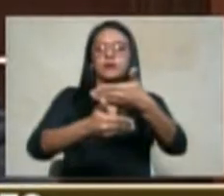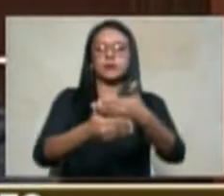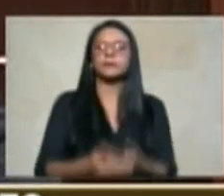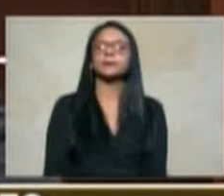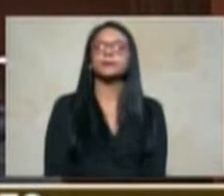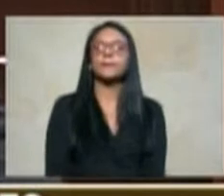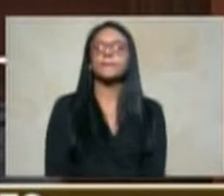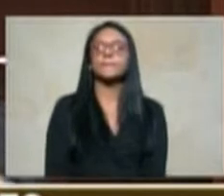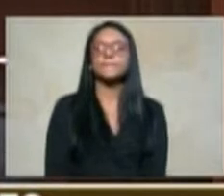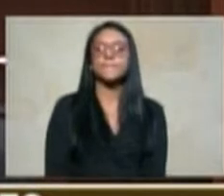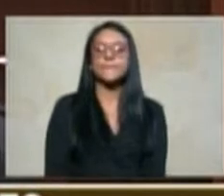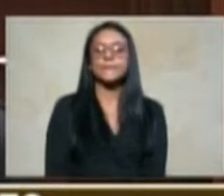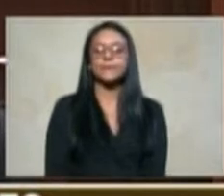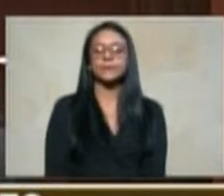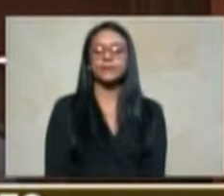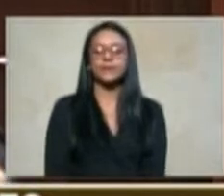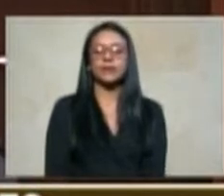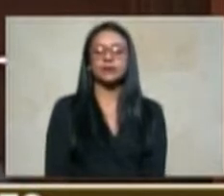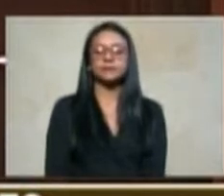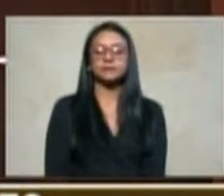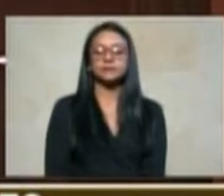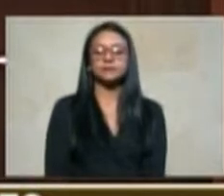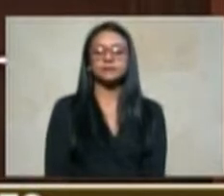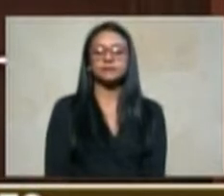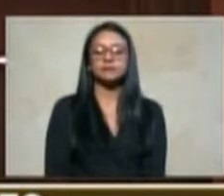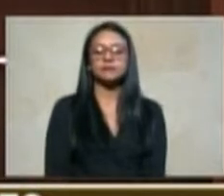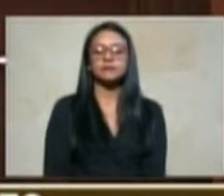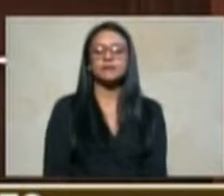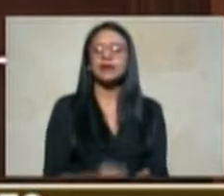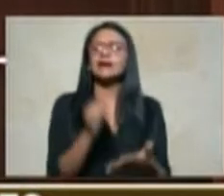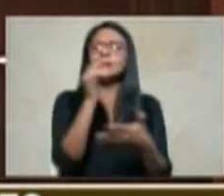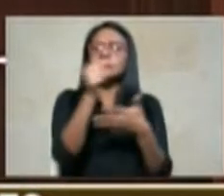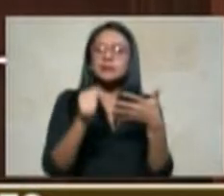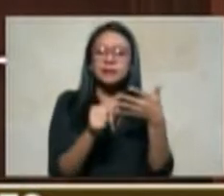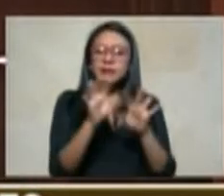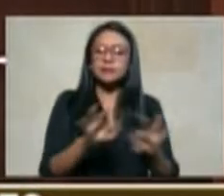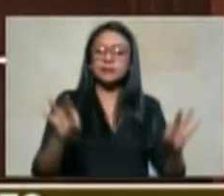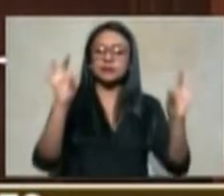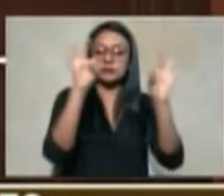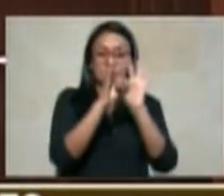no menos importante en ese entendido de la etapa judicial como garantía